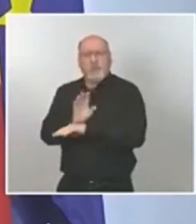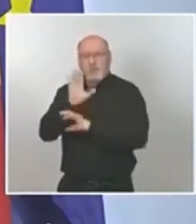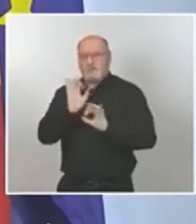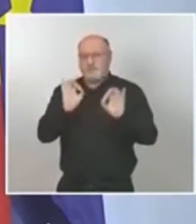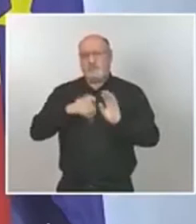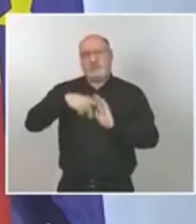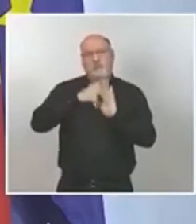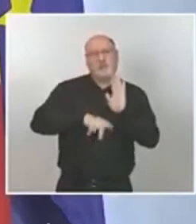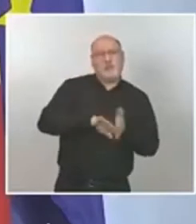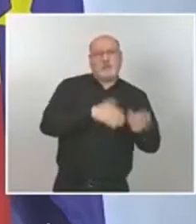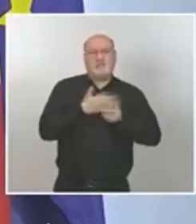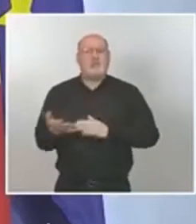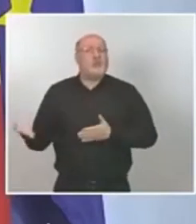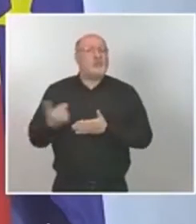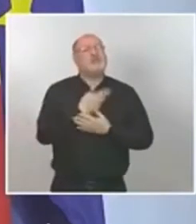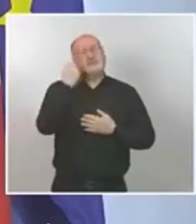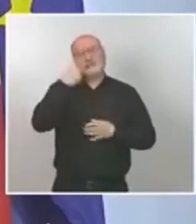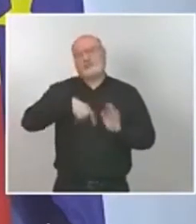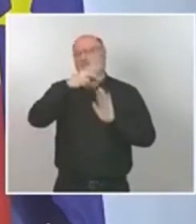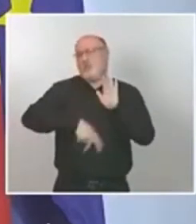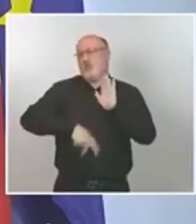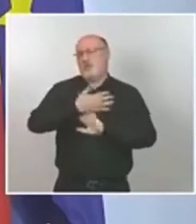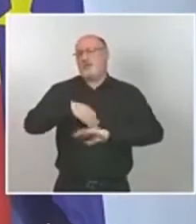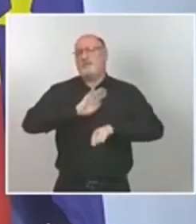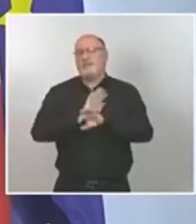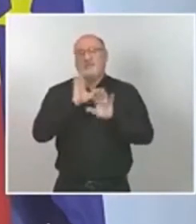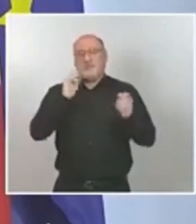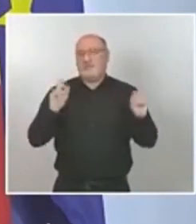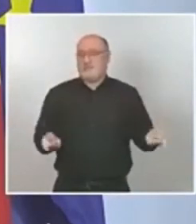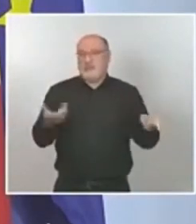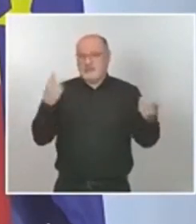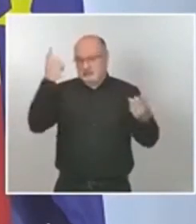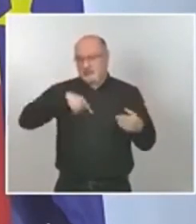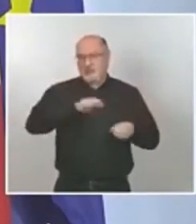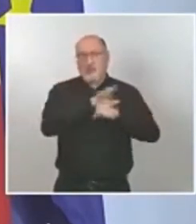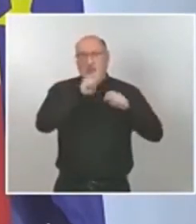sabemos que son eficaces y que ayudan a contener la transmisión